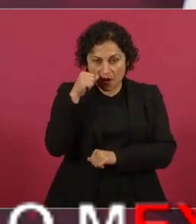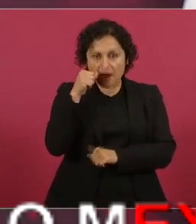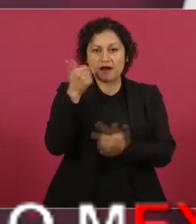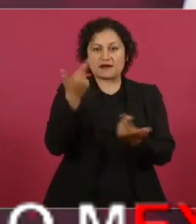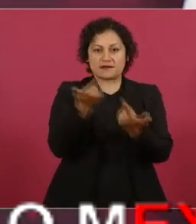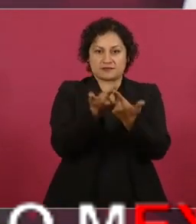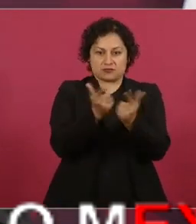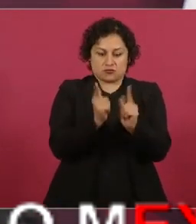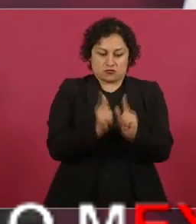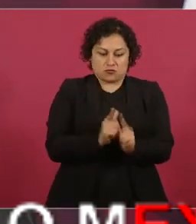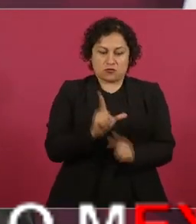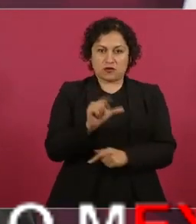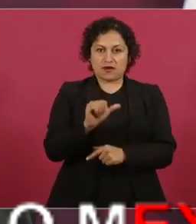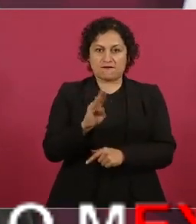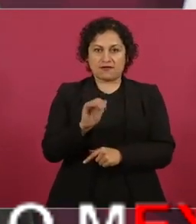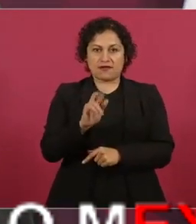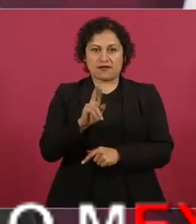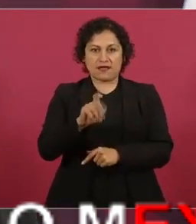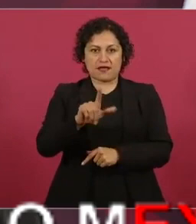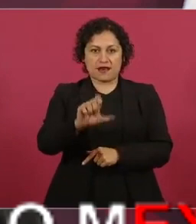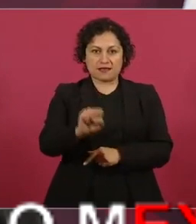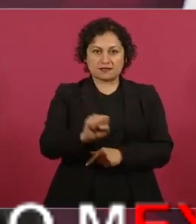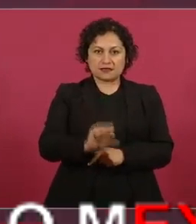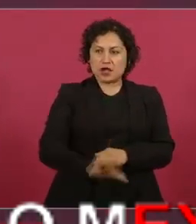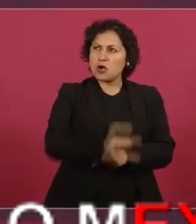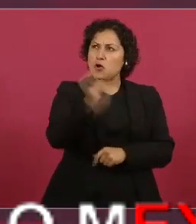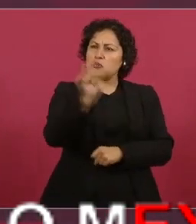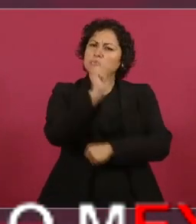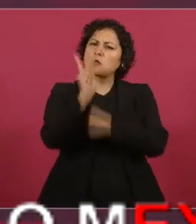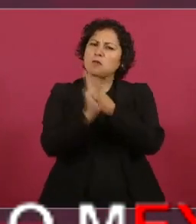liberales de su época ¿en qué lugar del mundo